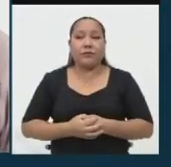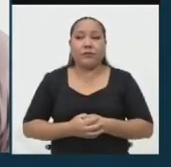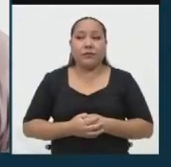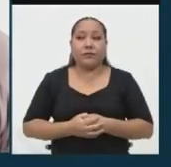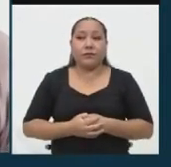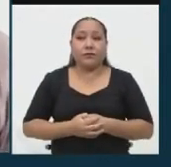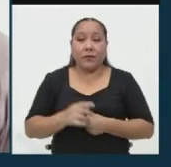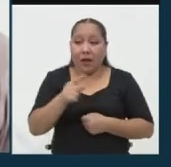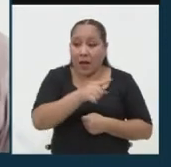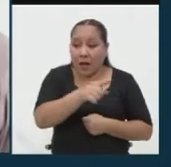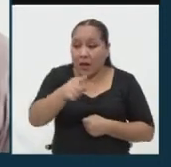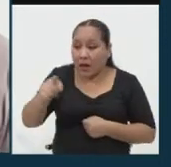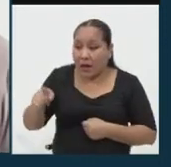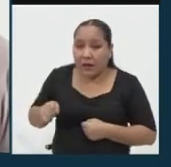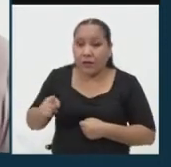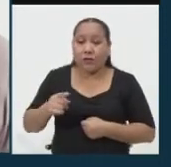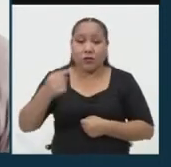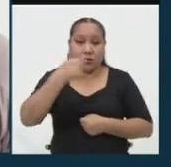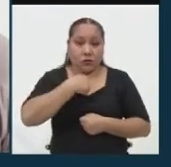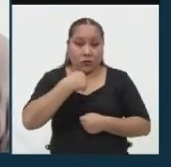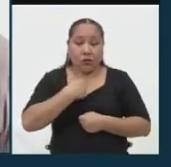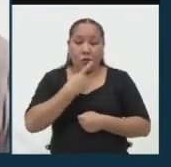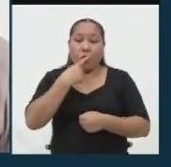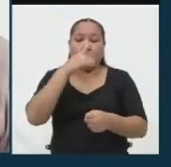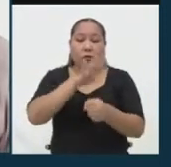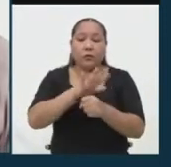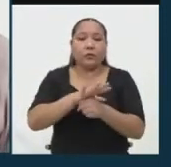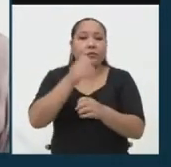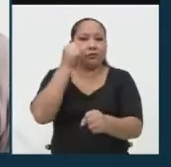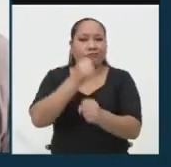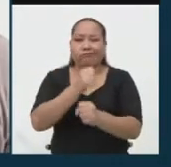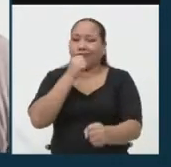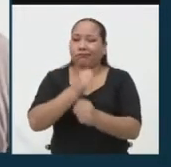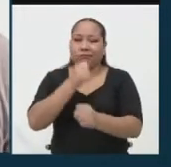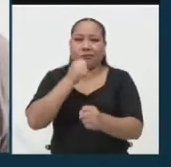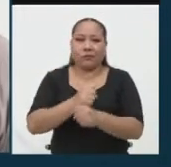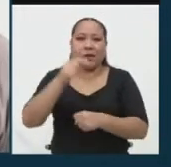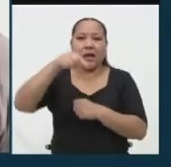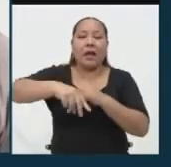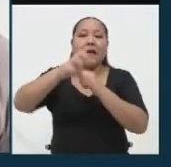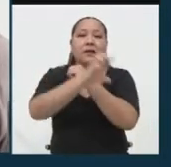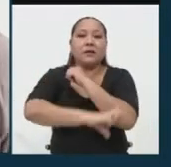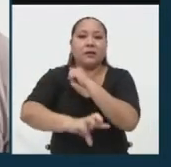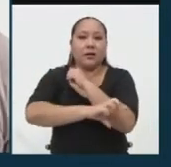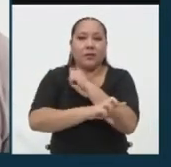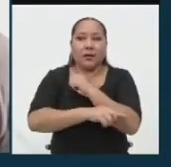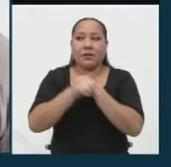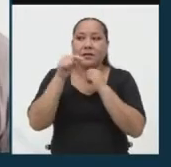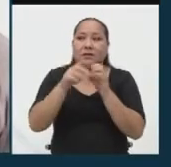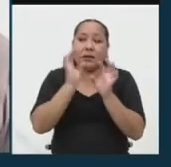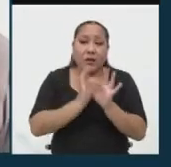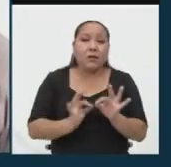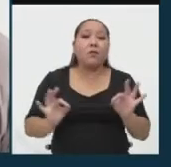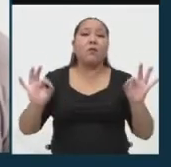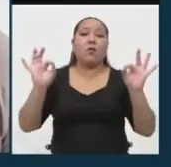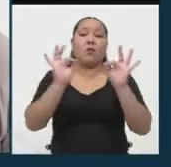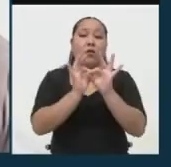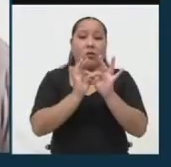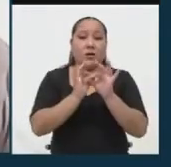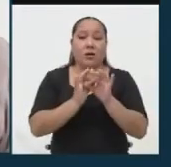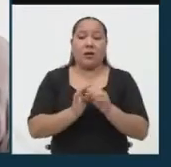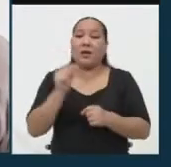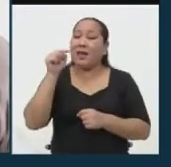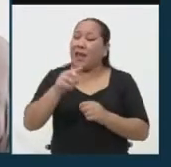A ellos, yo me comprometo a trabajar, que este país tan importante es la